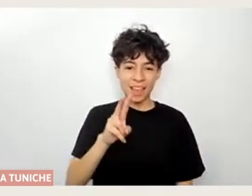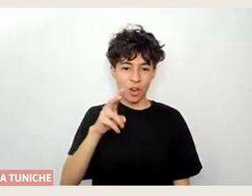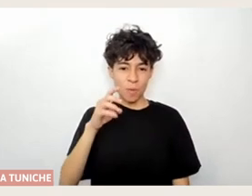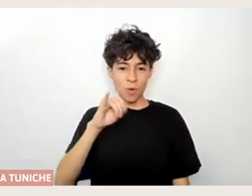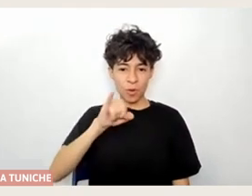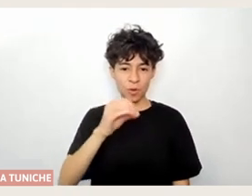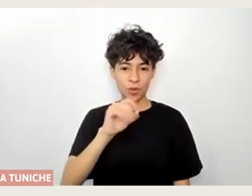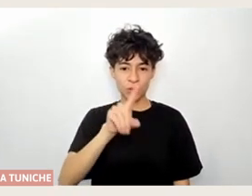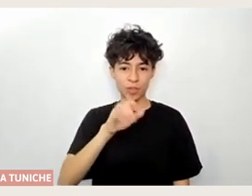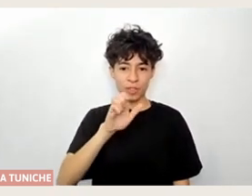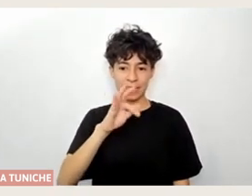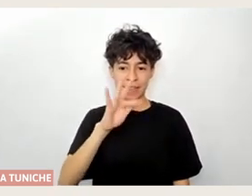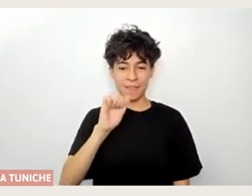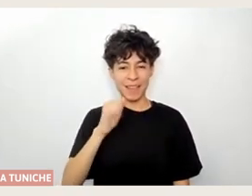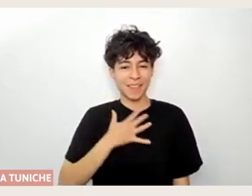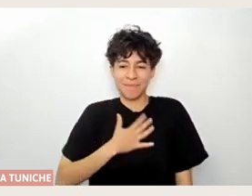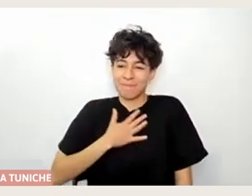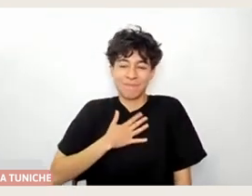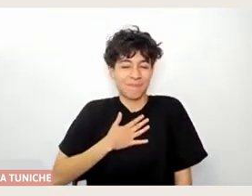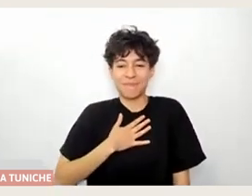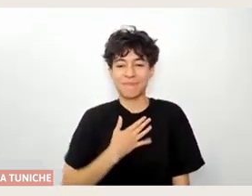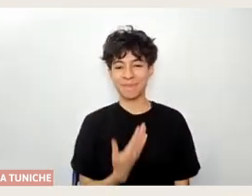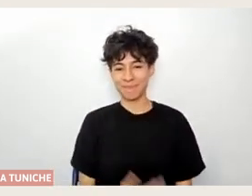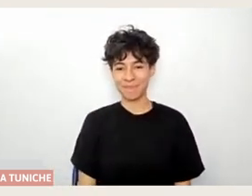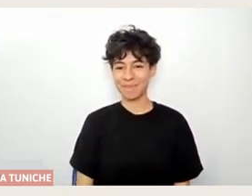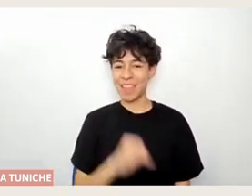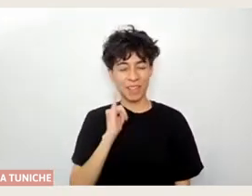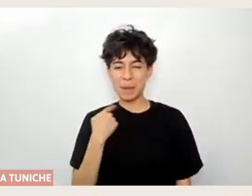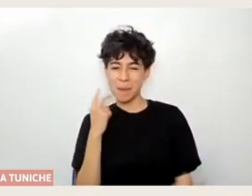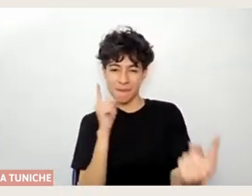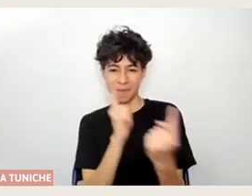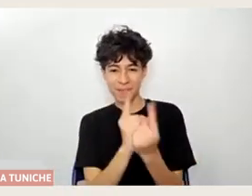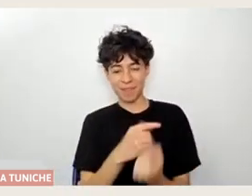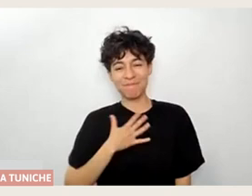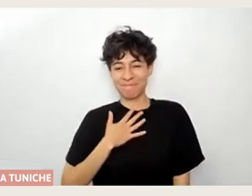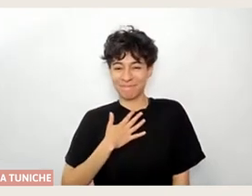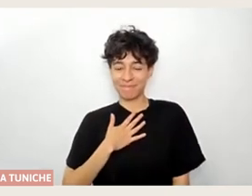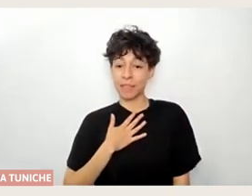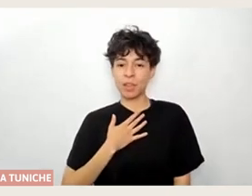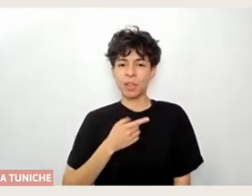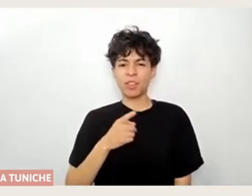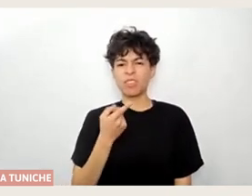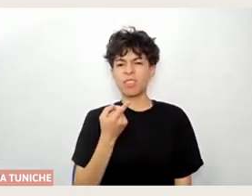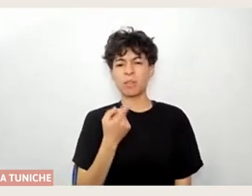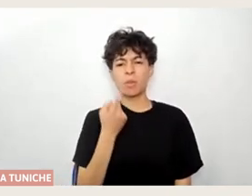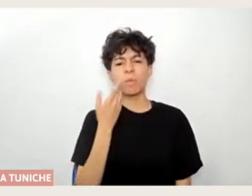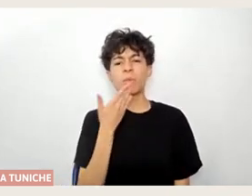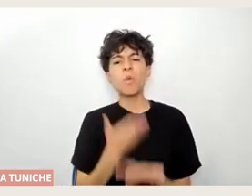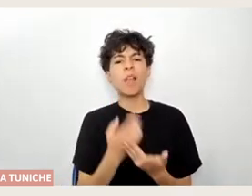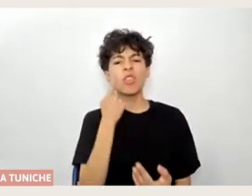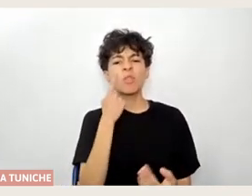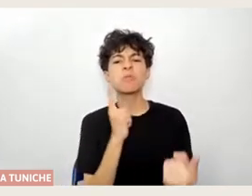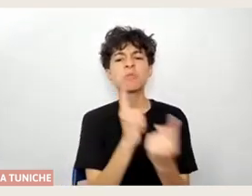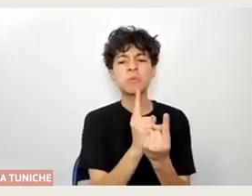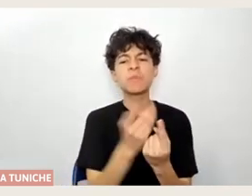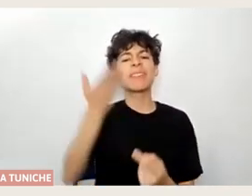Patricio, cada vez que nos vemos es un agrado. La verdad es que nosotros nos conocemos de la primera vez, fue en 2016,